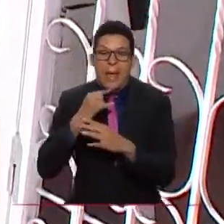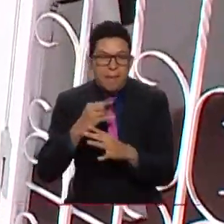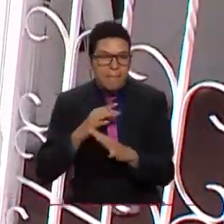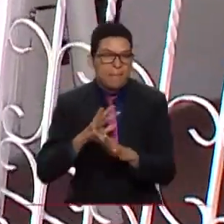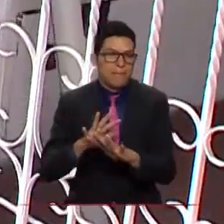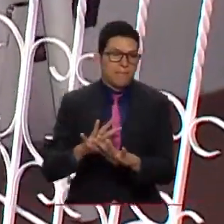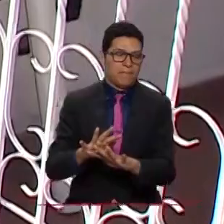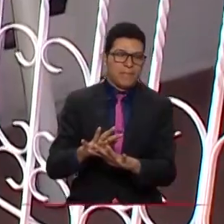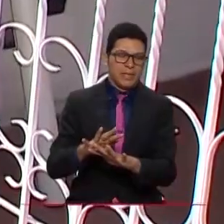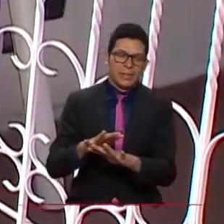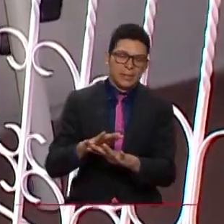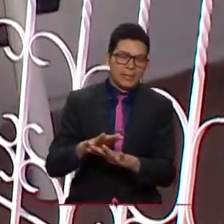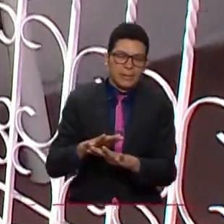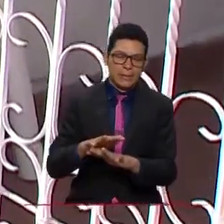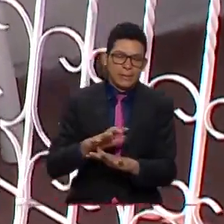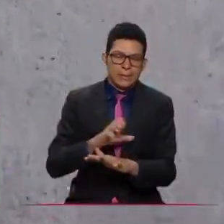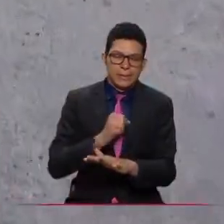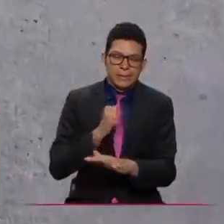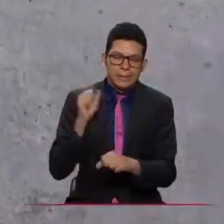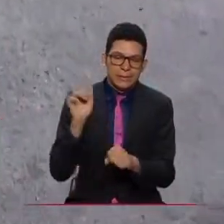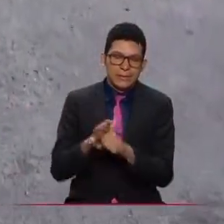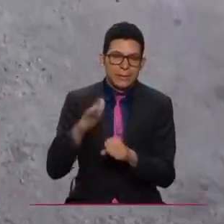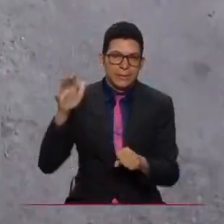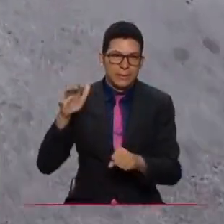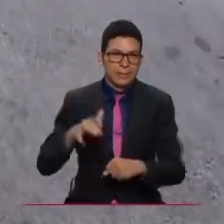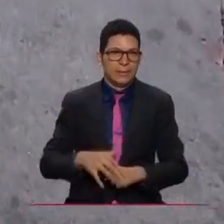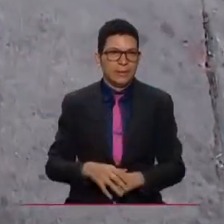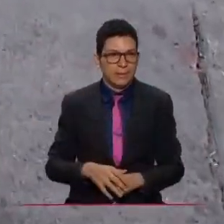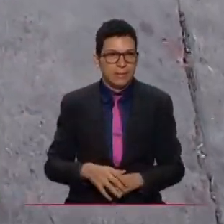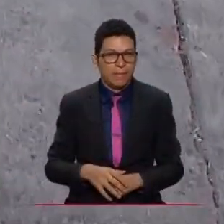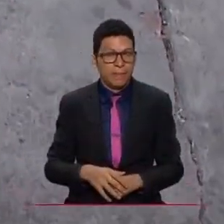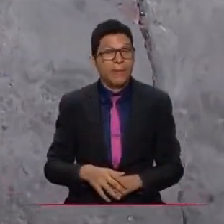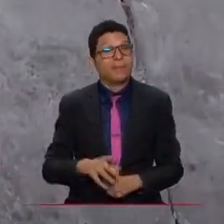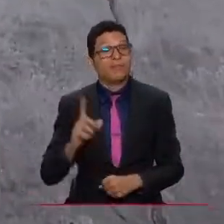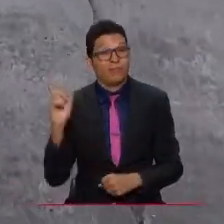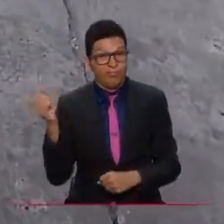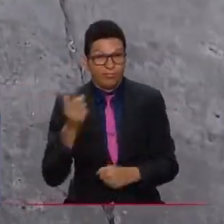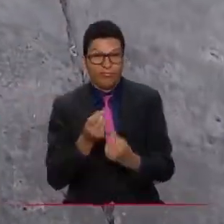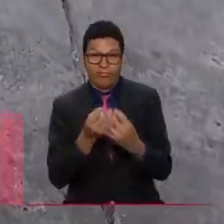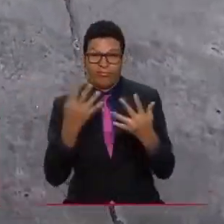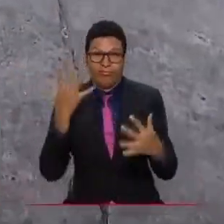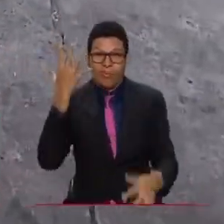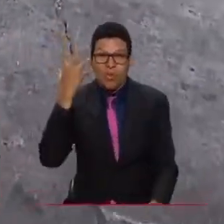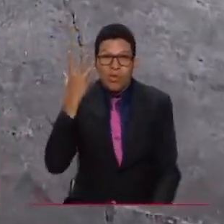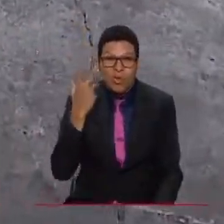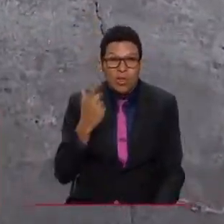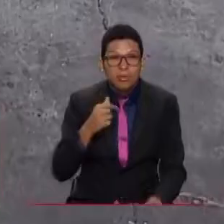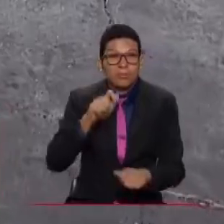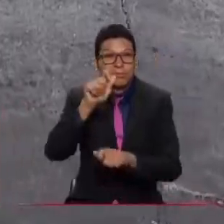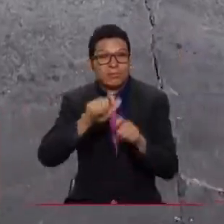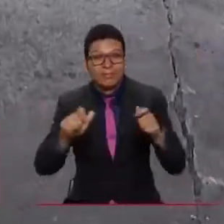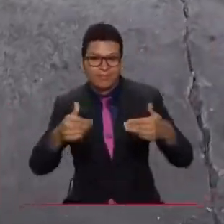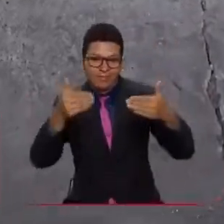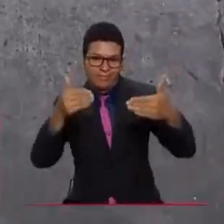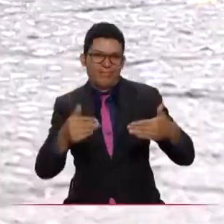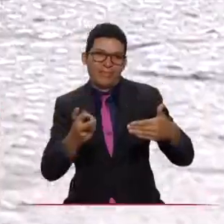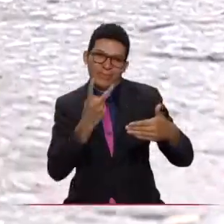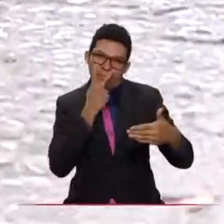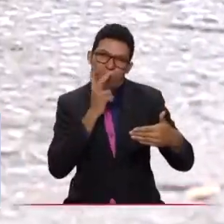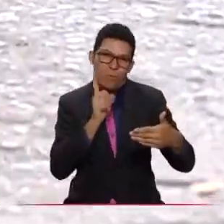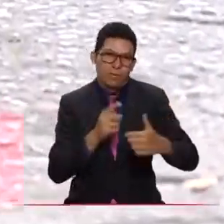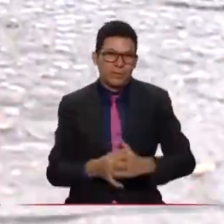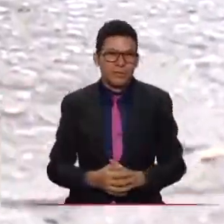pero sí es indignante. Y así es a diario para miles de personas que en Cali tienen discapacidad visual.